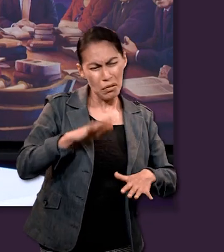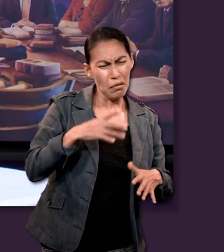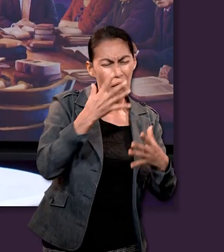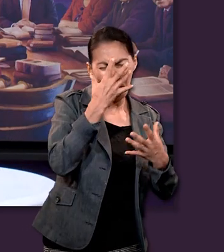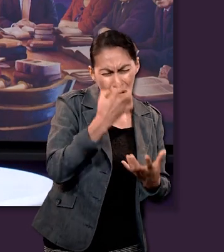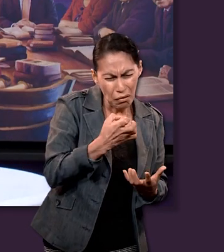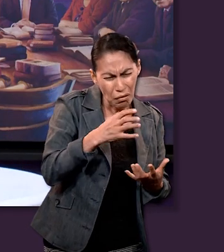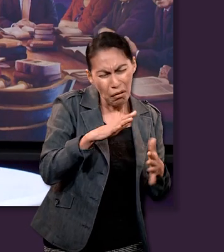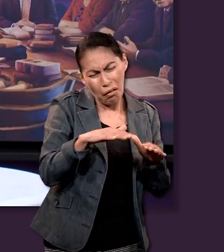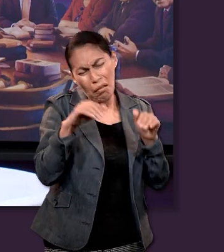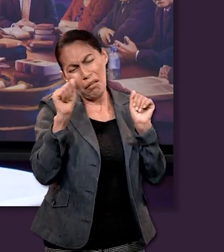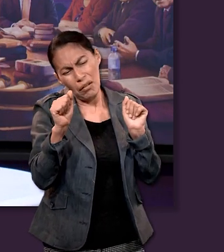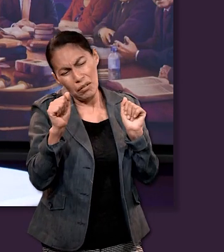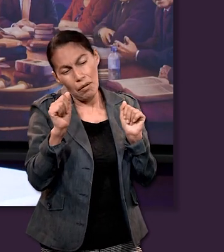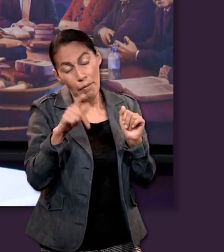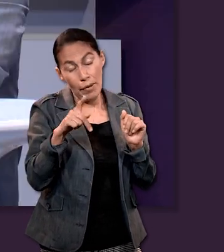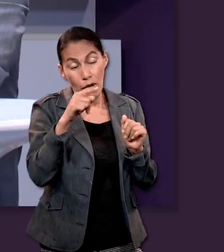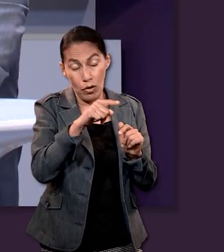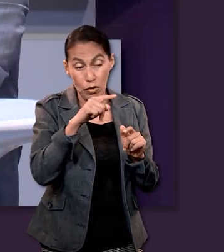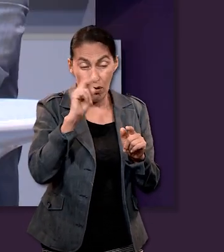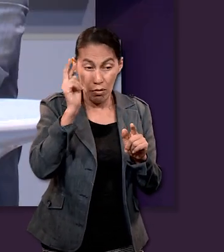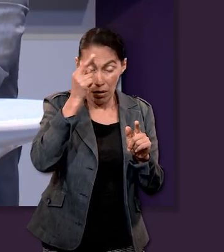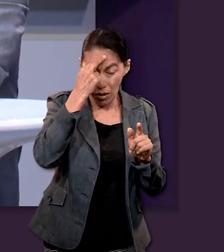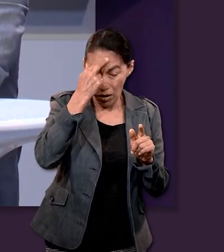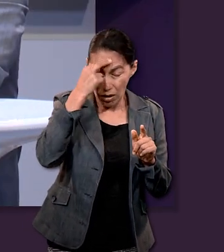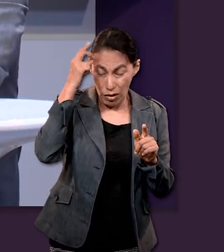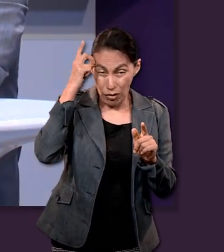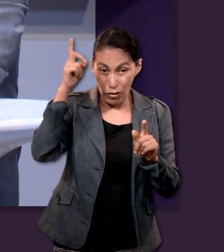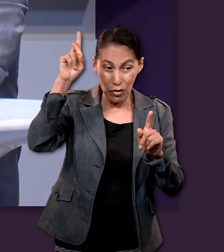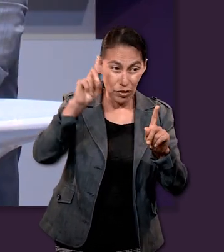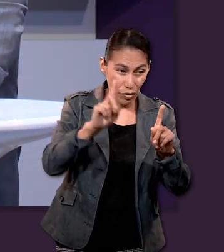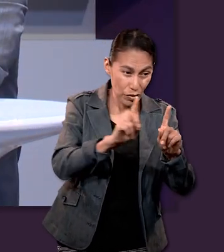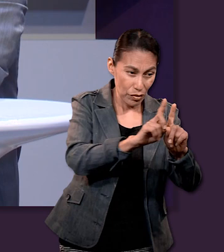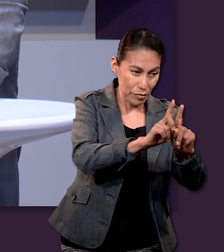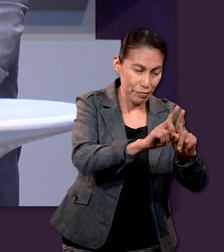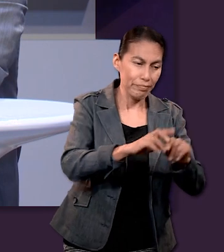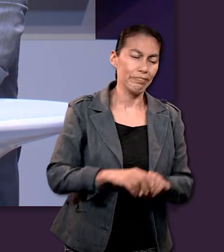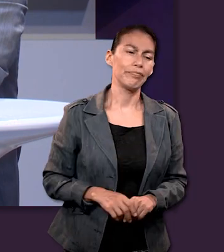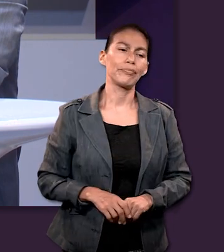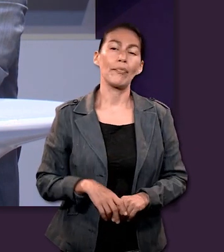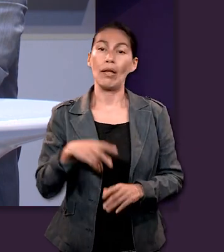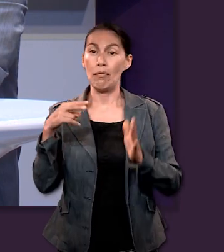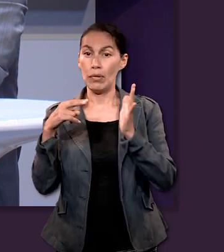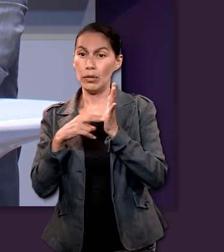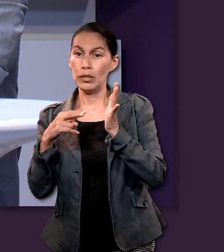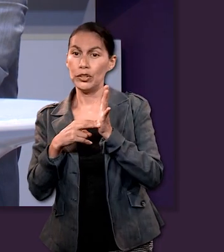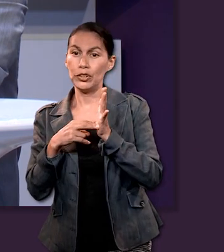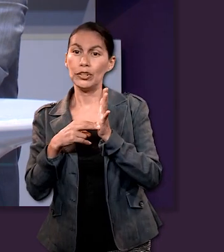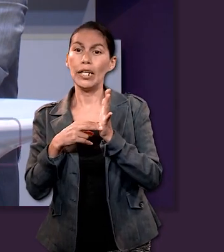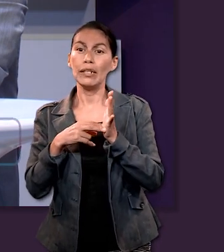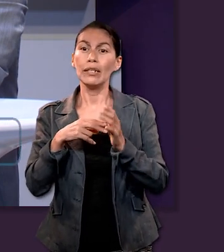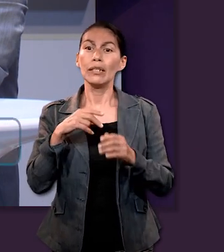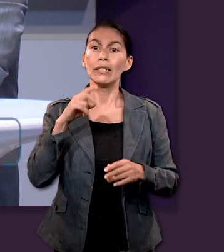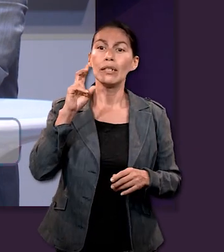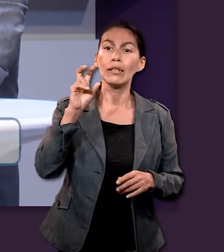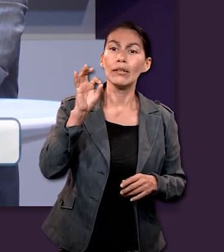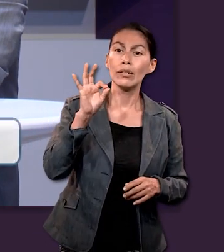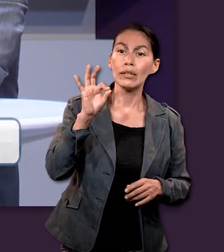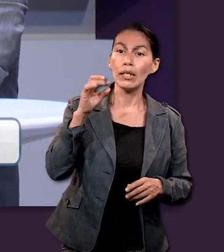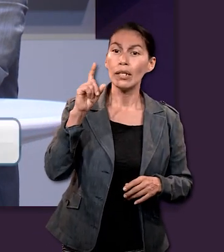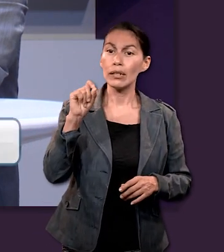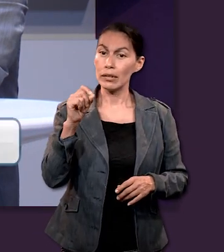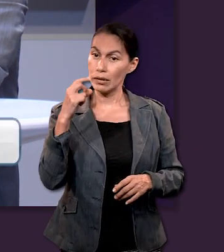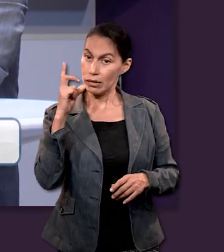como a veces se tienen historias de abandono y entonces el versículo 31 dice malos que esperan en Jehová